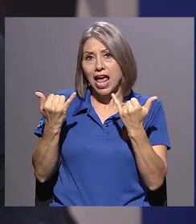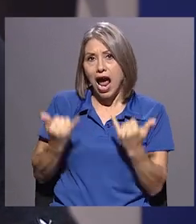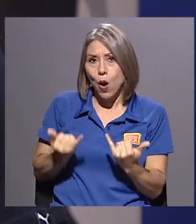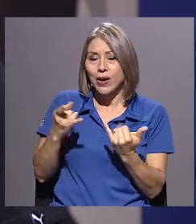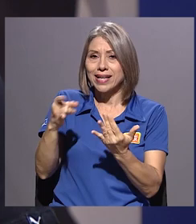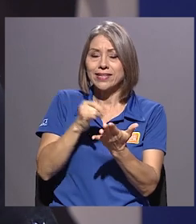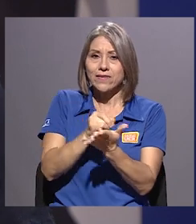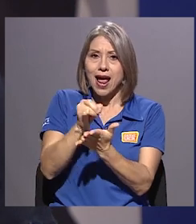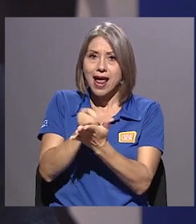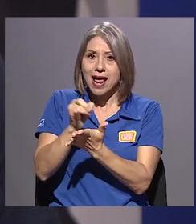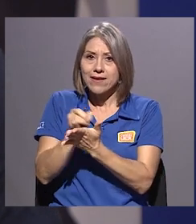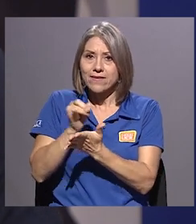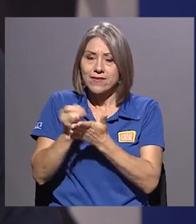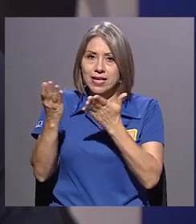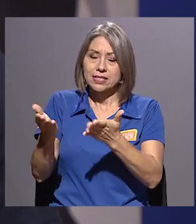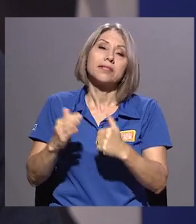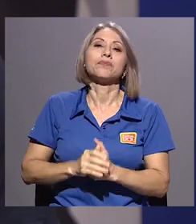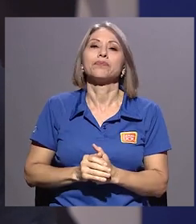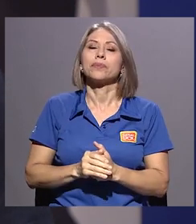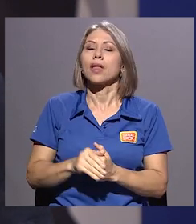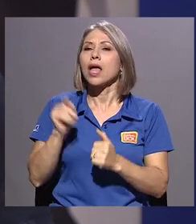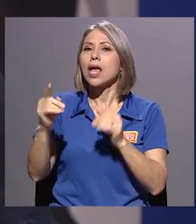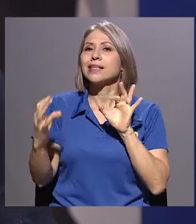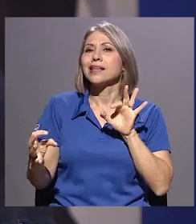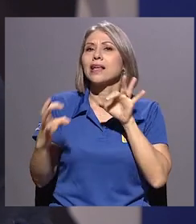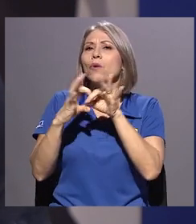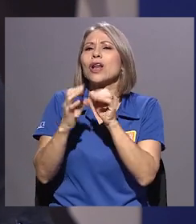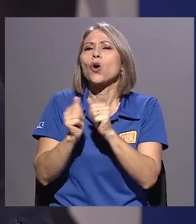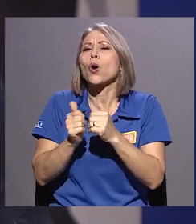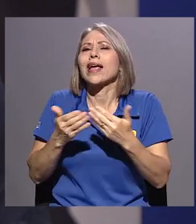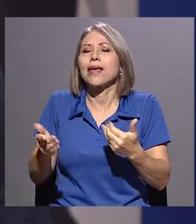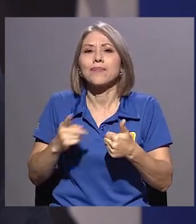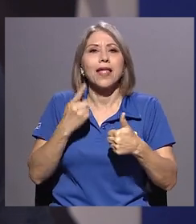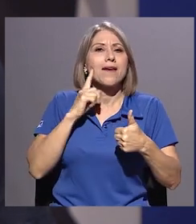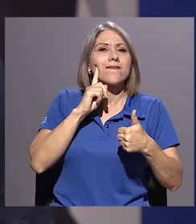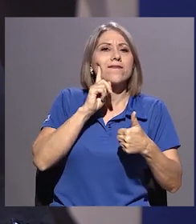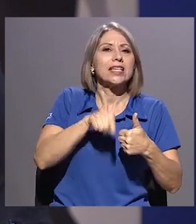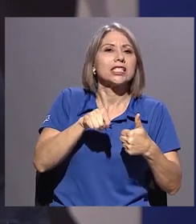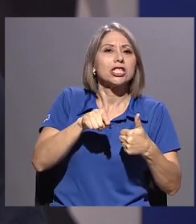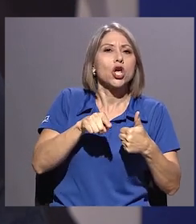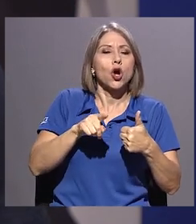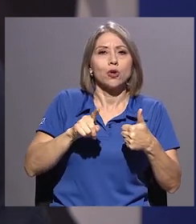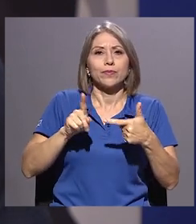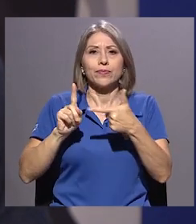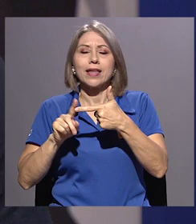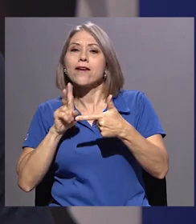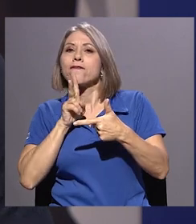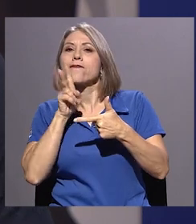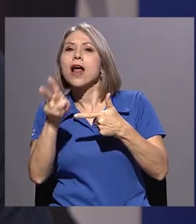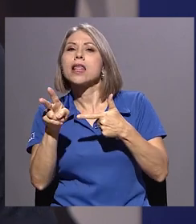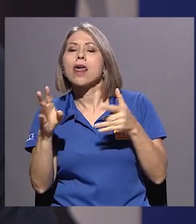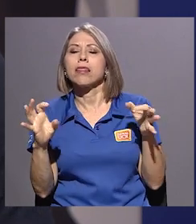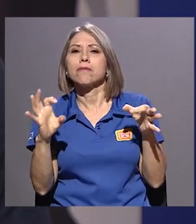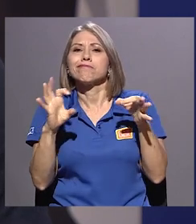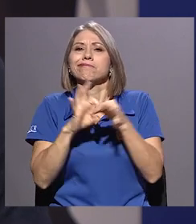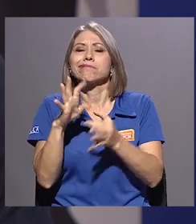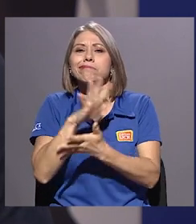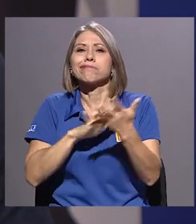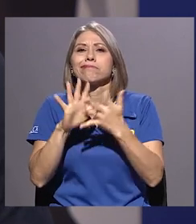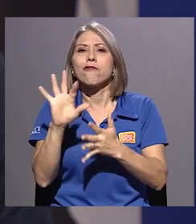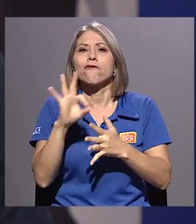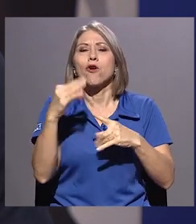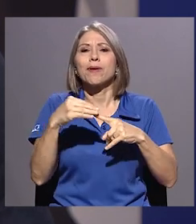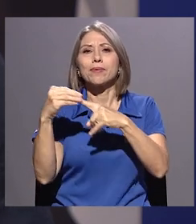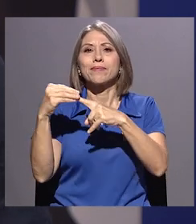que en síntesis tiene que ver con mezclar la ficción con la realidad de una manera muy particular. Sergio en este